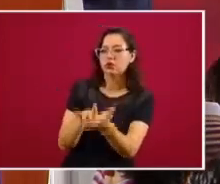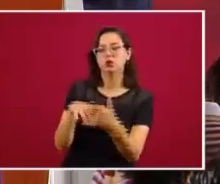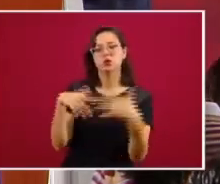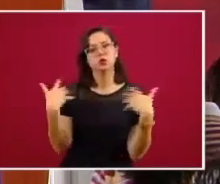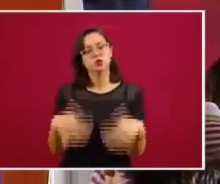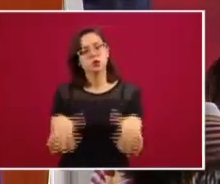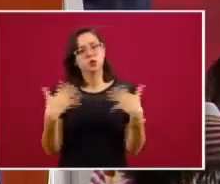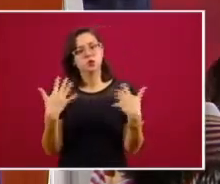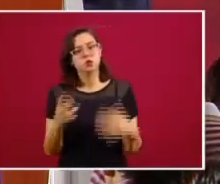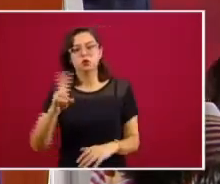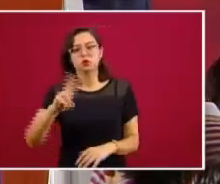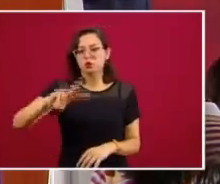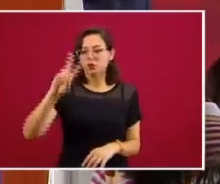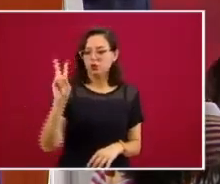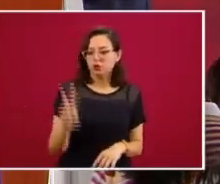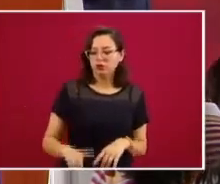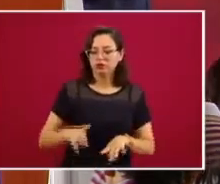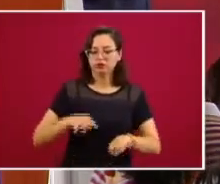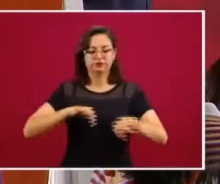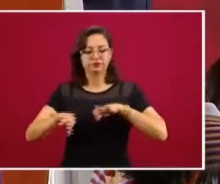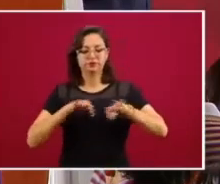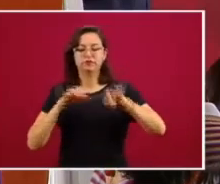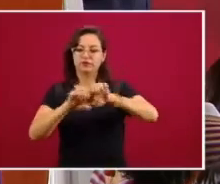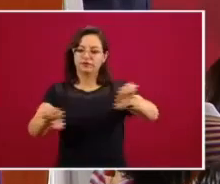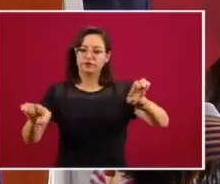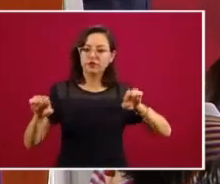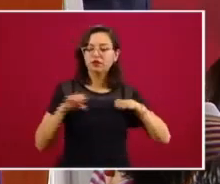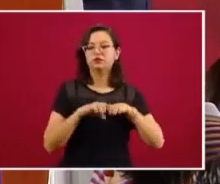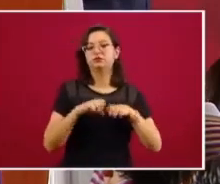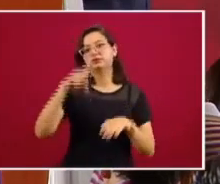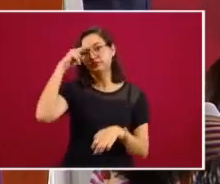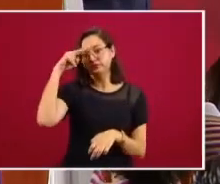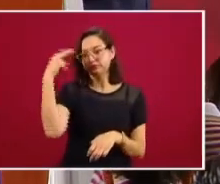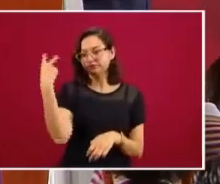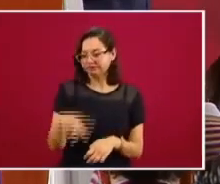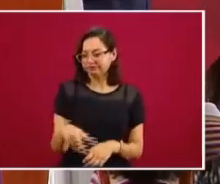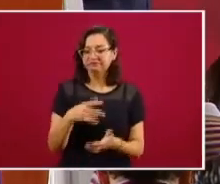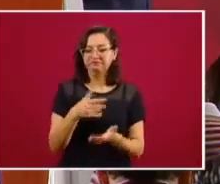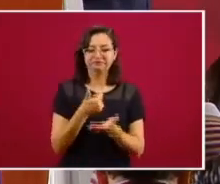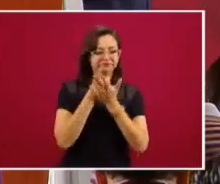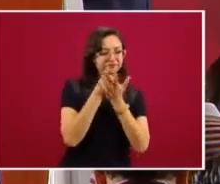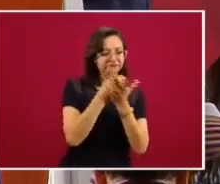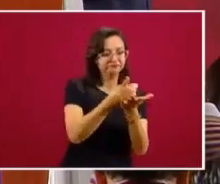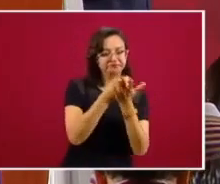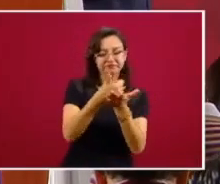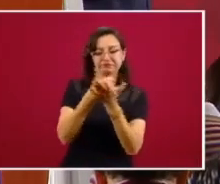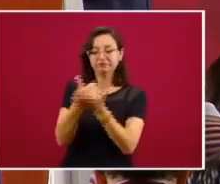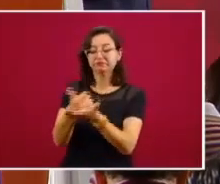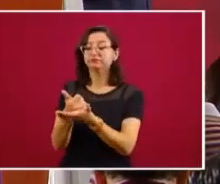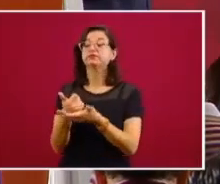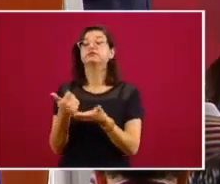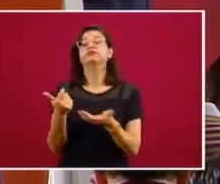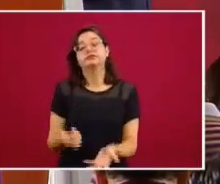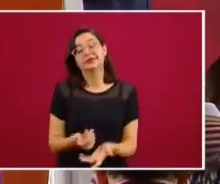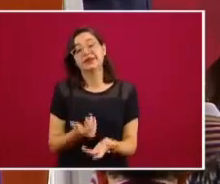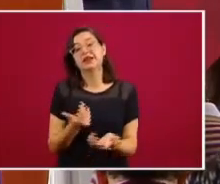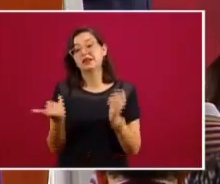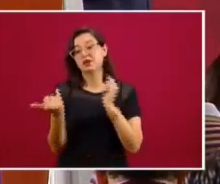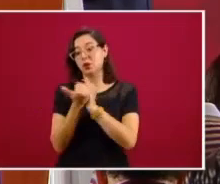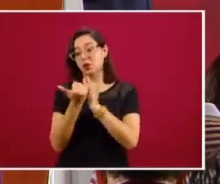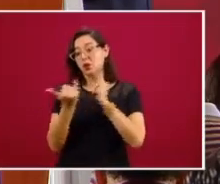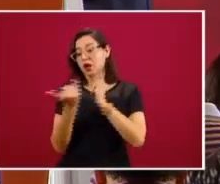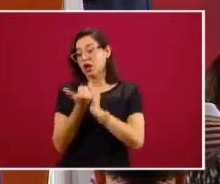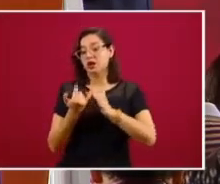trabajo de equipo de la Cancillería mexicana, y yo iría más allá, pues la verdad es que es un